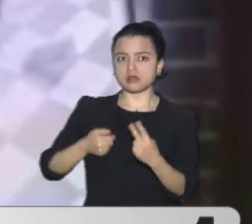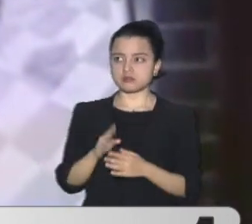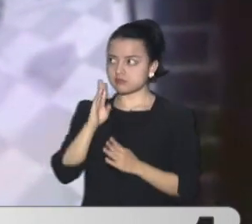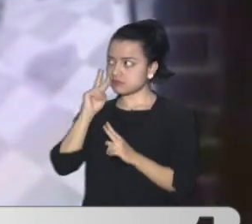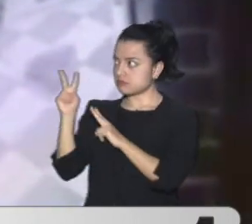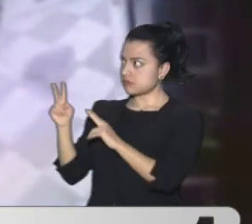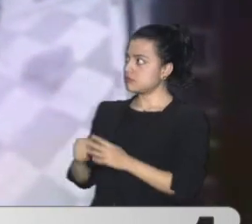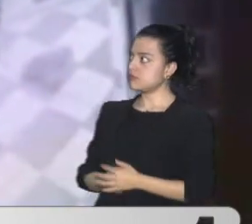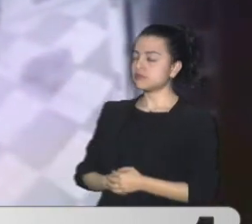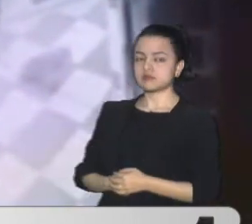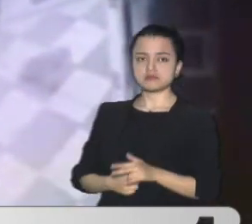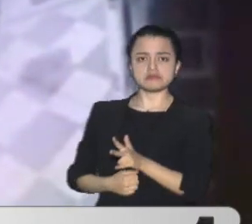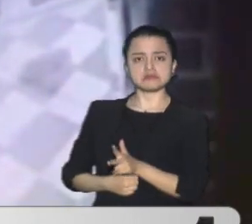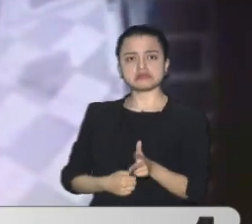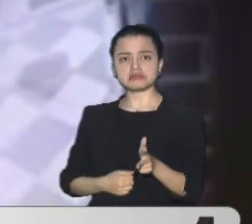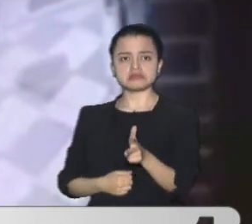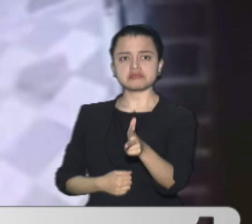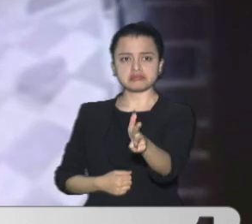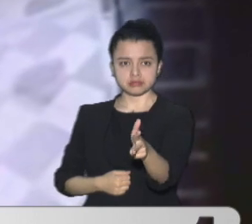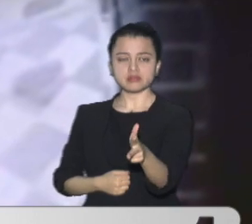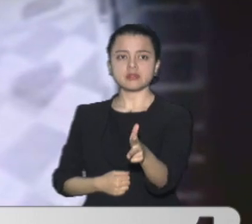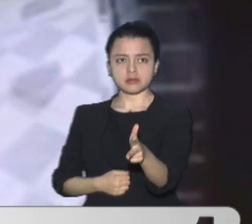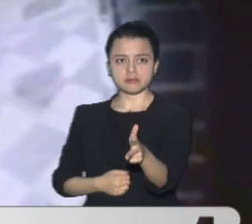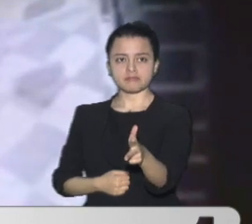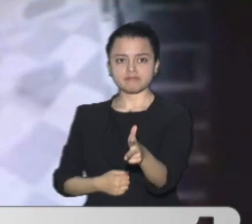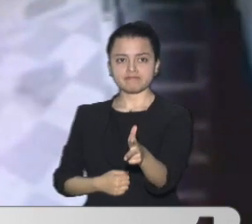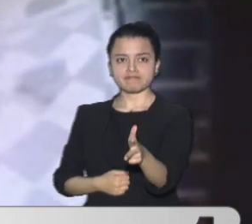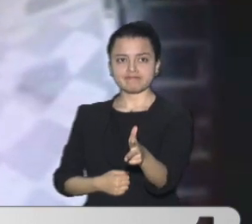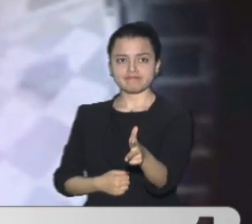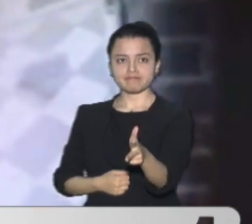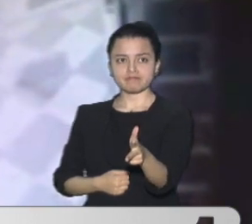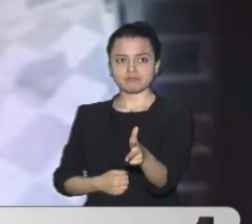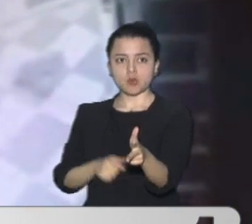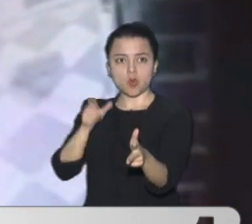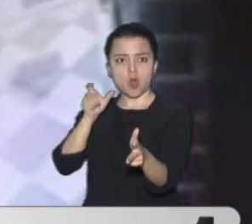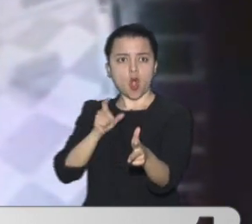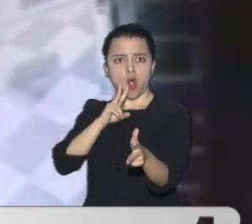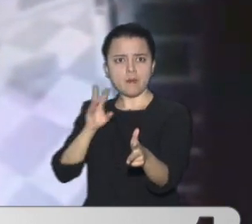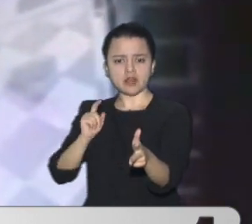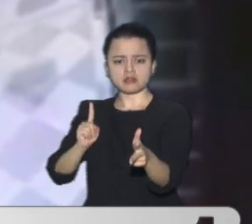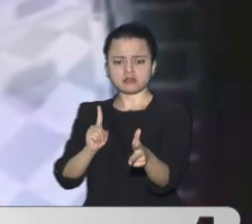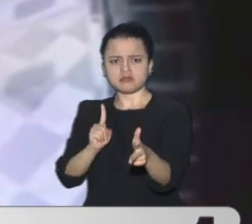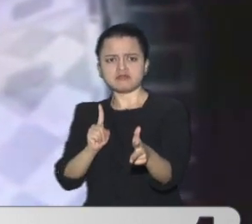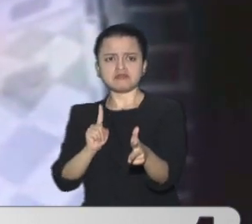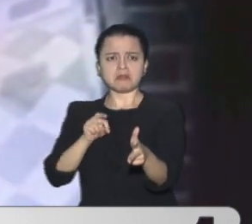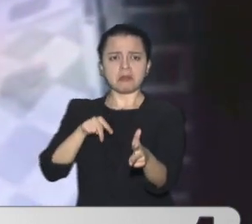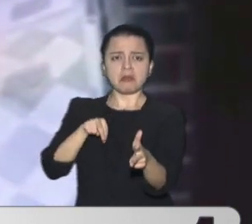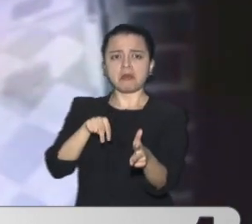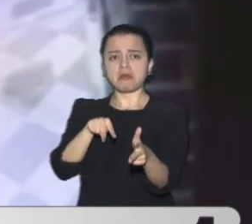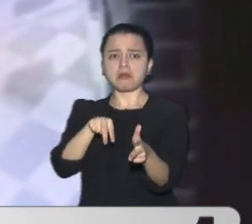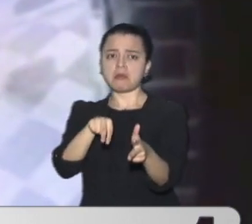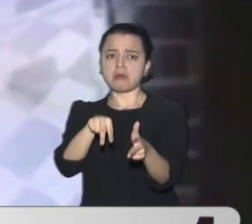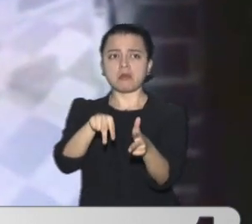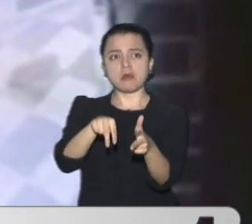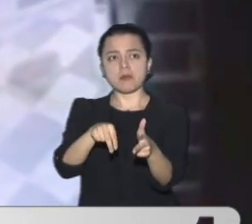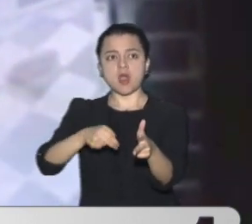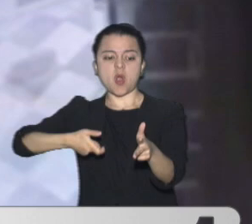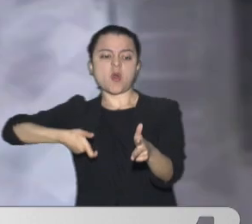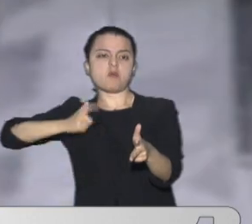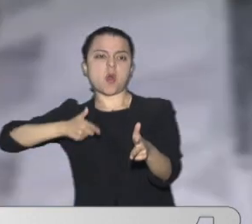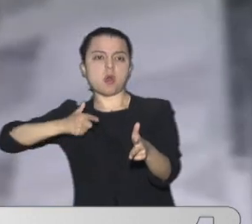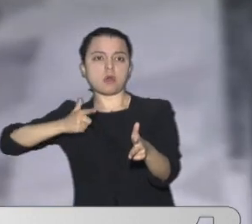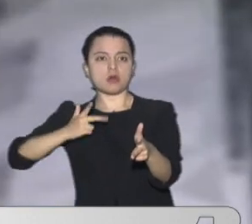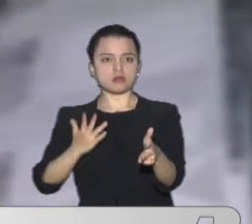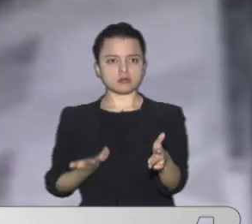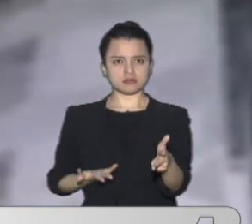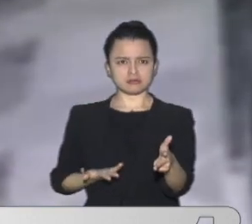exacto En el que Dos patrulleros De la policía De Soacha Son víctimas De un ataque Armado Por parte De un sujeto Quien caminaba Por uno De los barrios De ese municipio